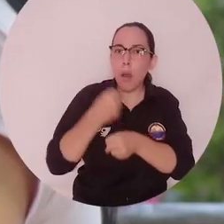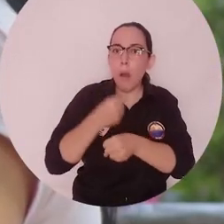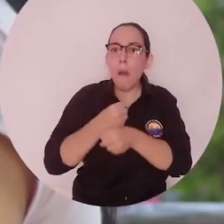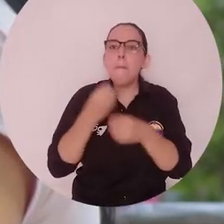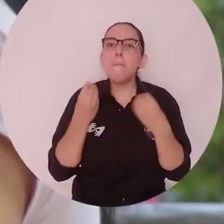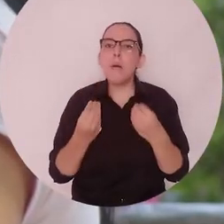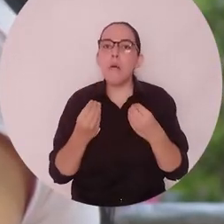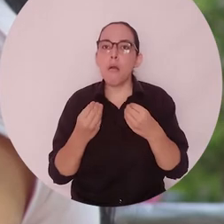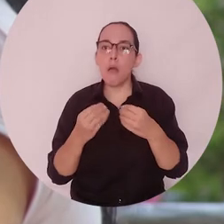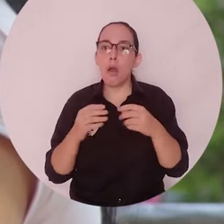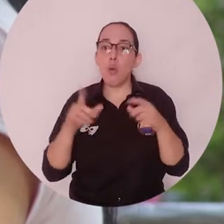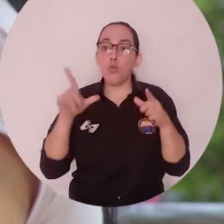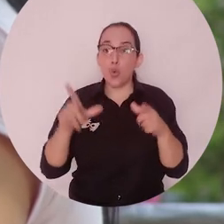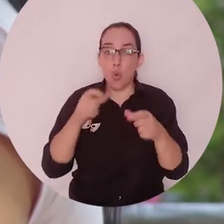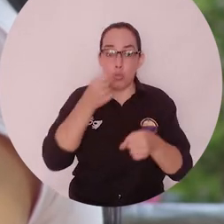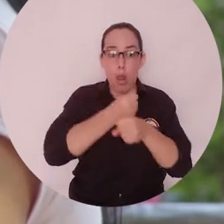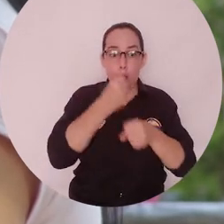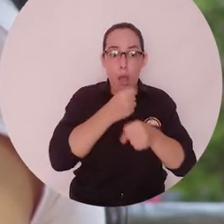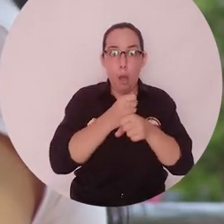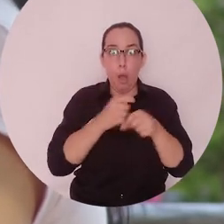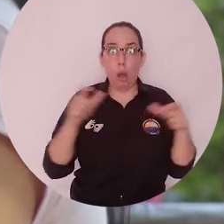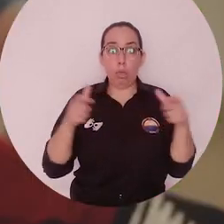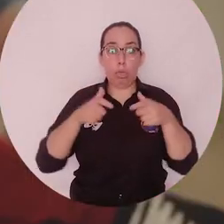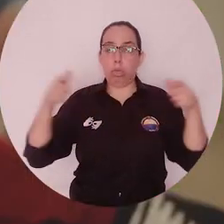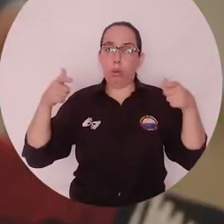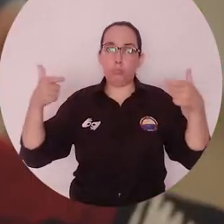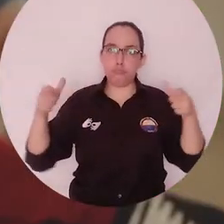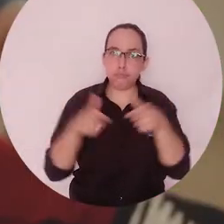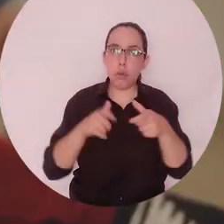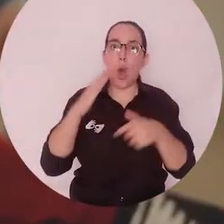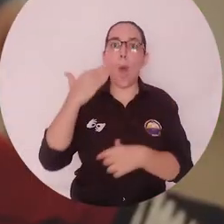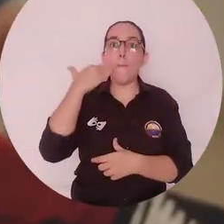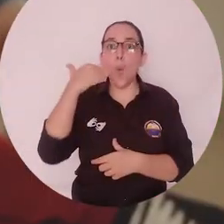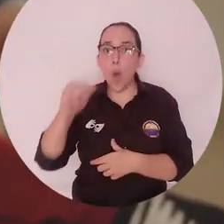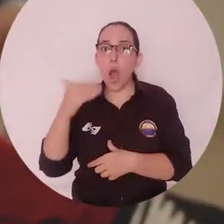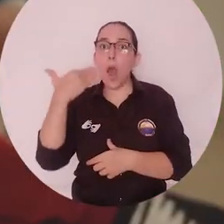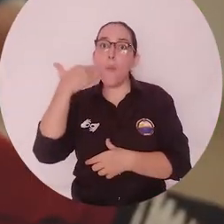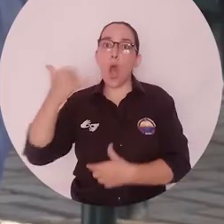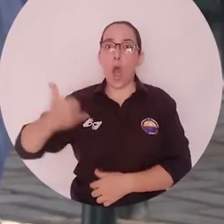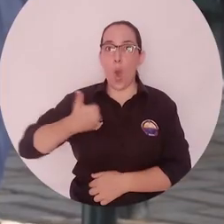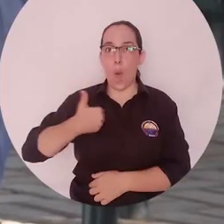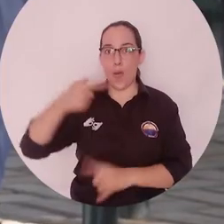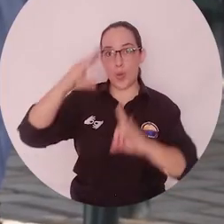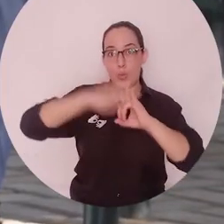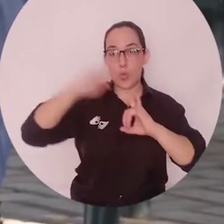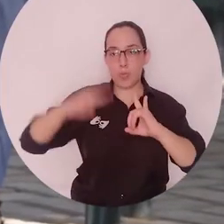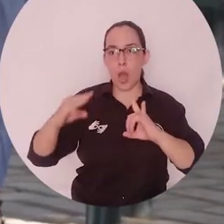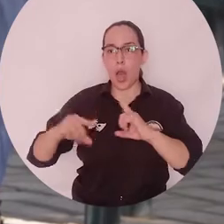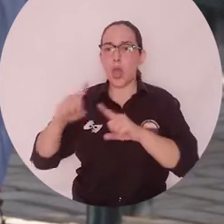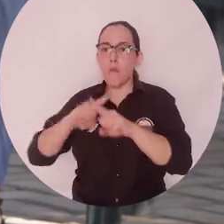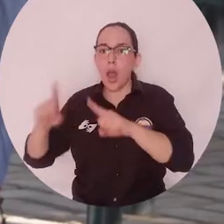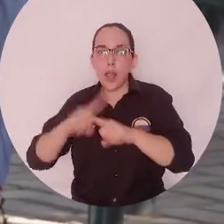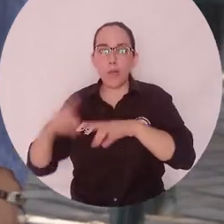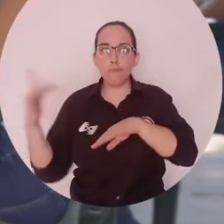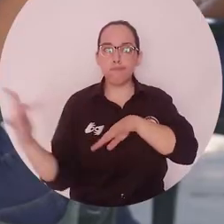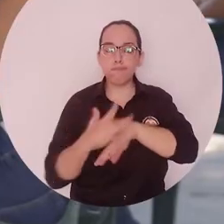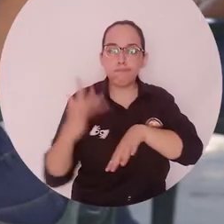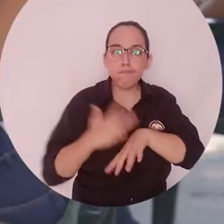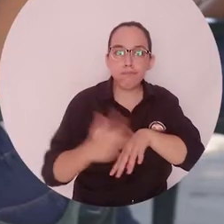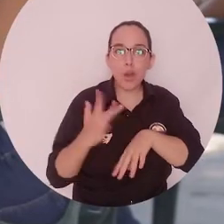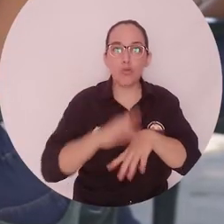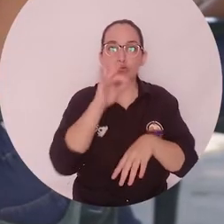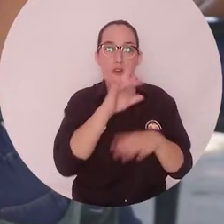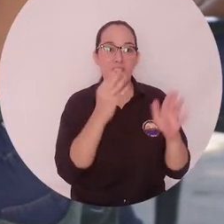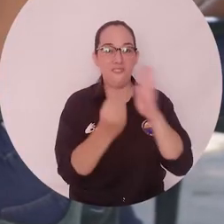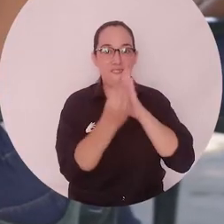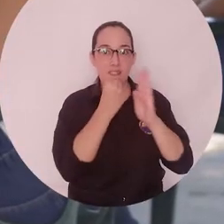tasa de desempleo en la mujer o en la mujer joven o en Magdalena. Hemos visto diferentes iniciativas desde el bienestar universitario, como lo